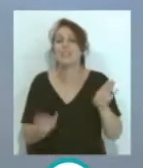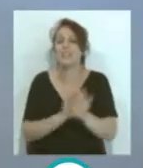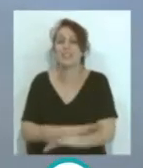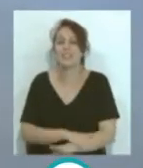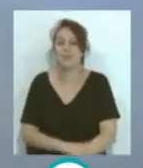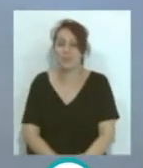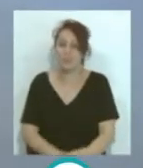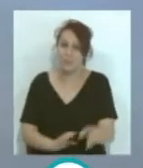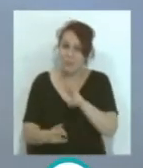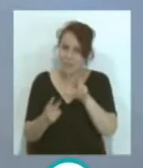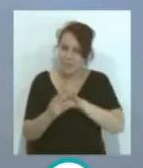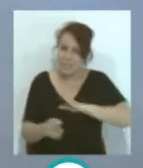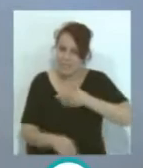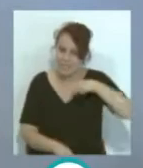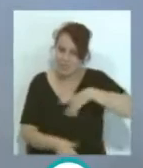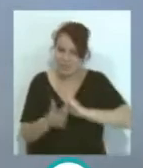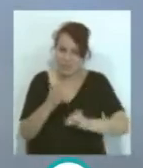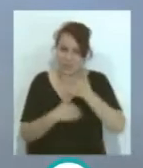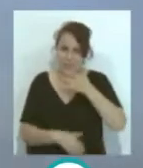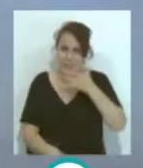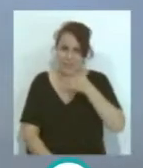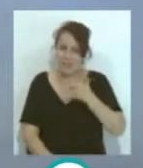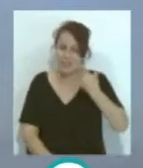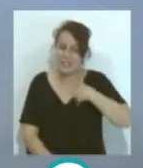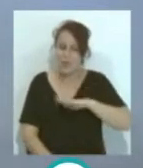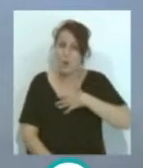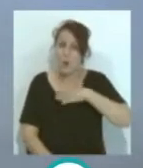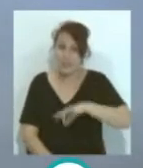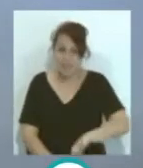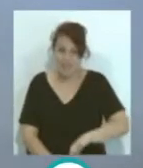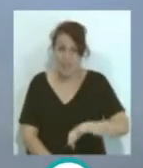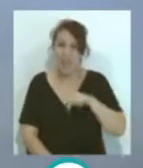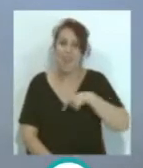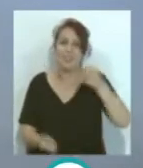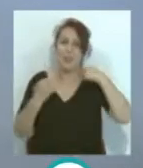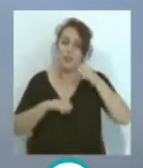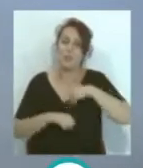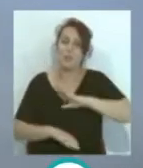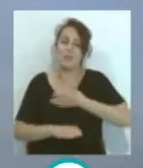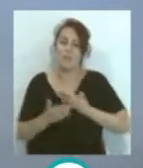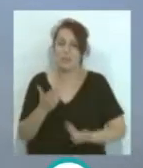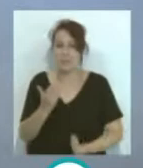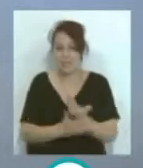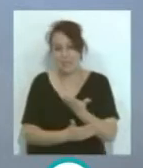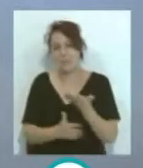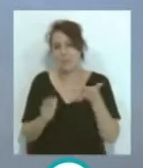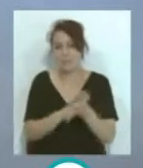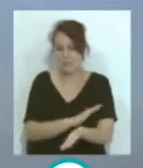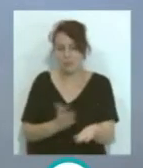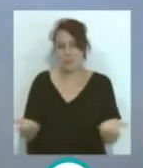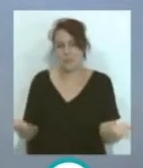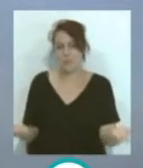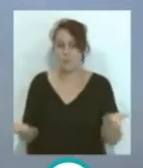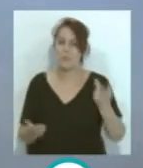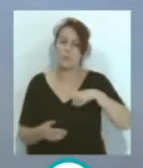buena noche... ...nos vemos mañana aquí en el Submarino... ...ya a ver... ...tenemos la posibilidad de estar... ...en el entrenamiento mañana por la mañana... ...con lo cual... ...eh...